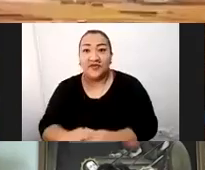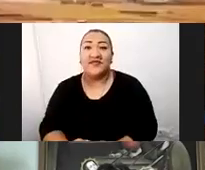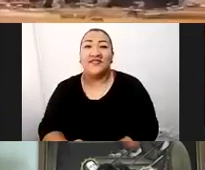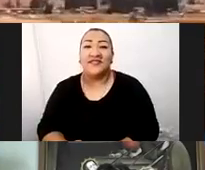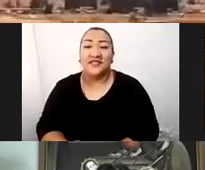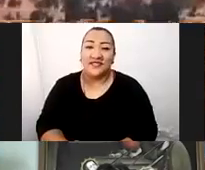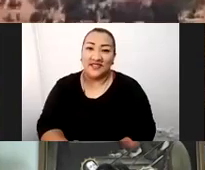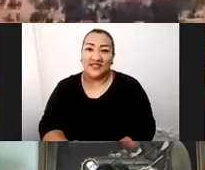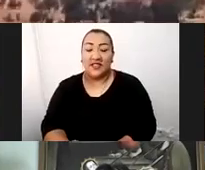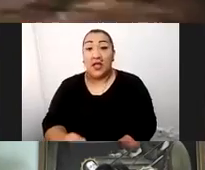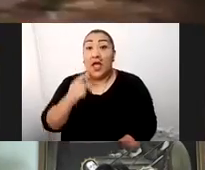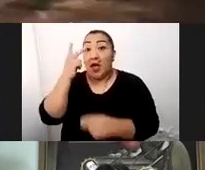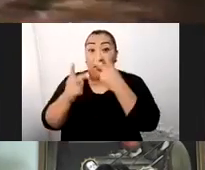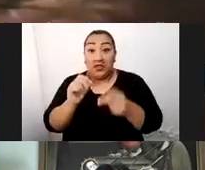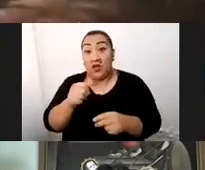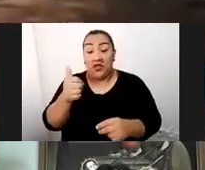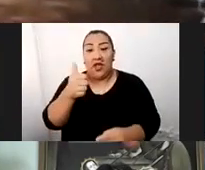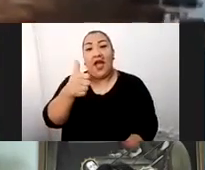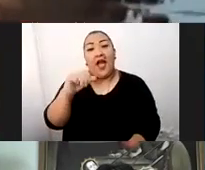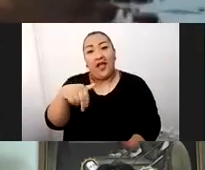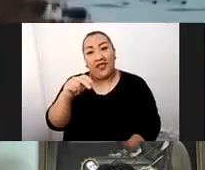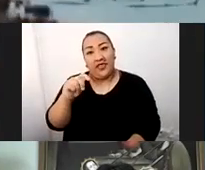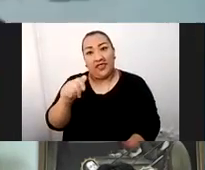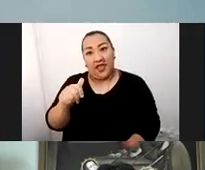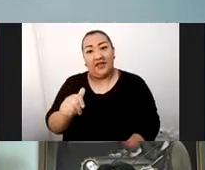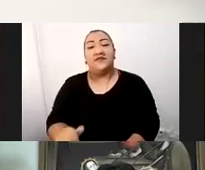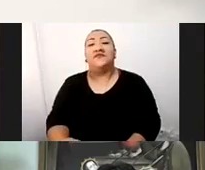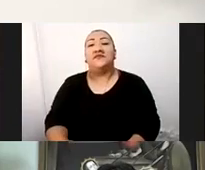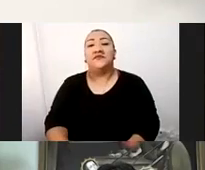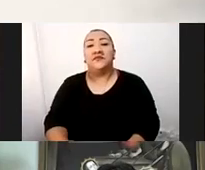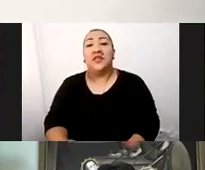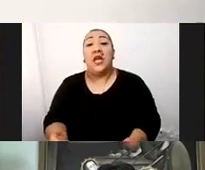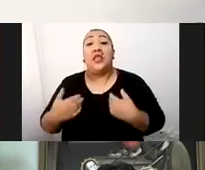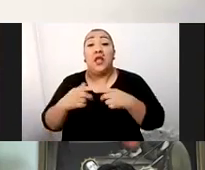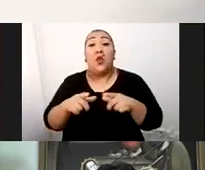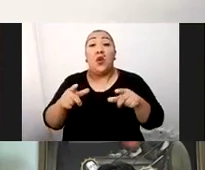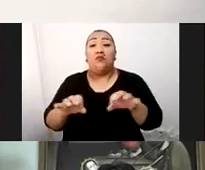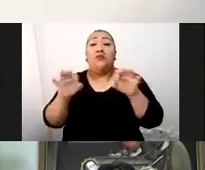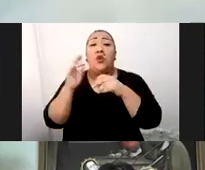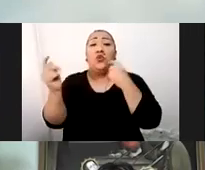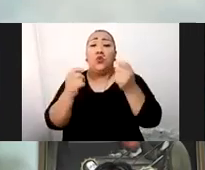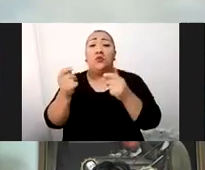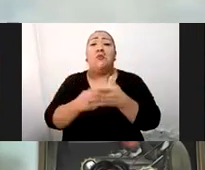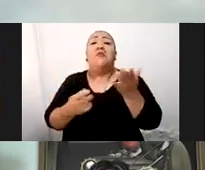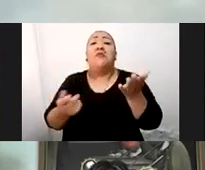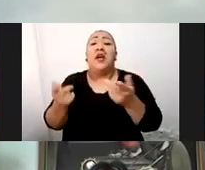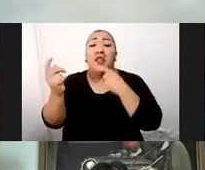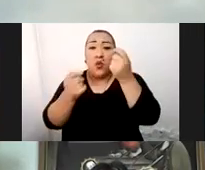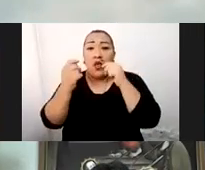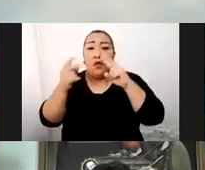Visita ANTA Cuenta con áreas de turismo atractivas para el turismo arqueológico,